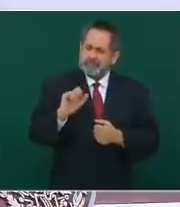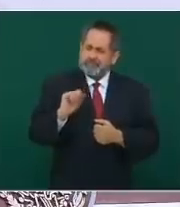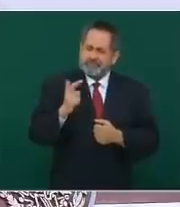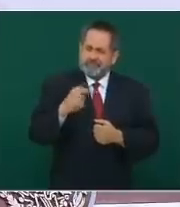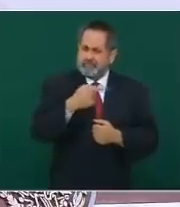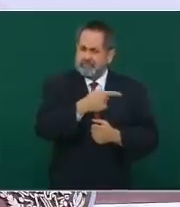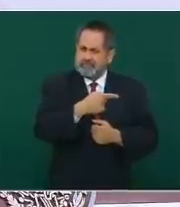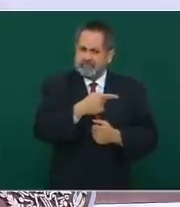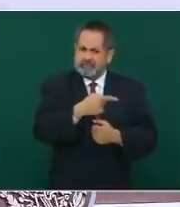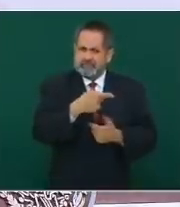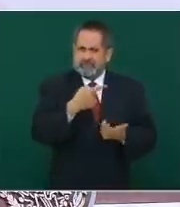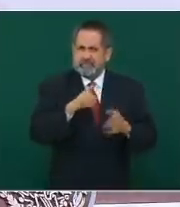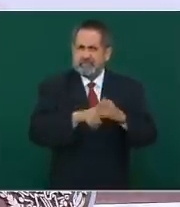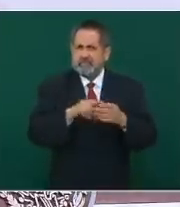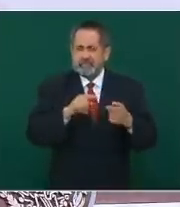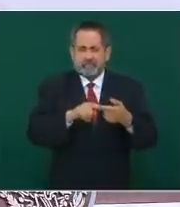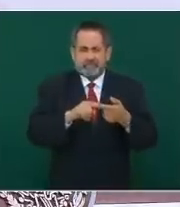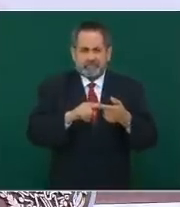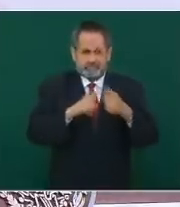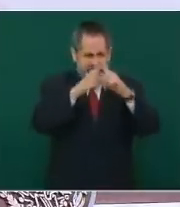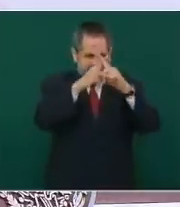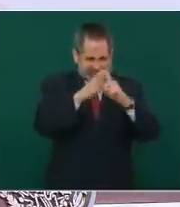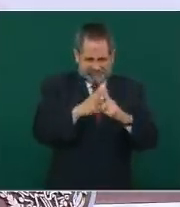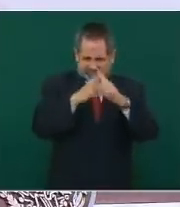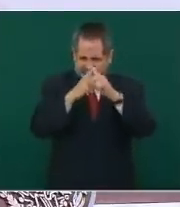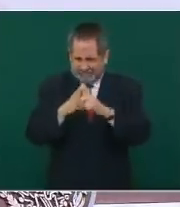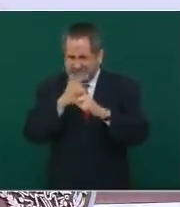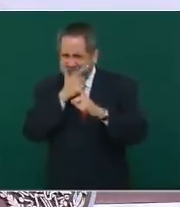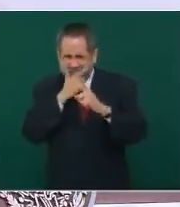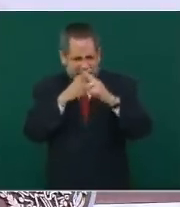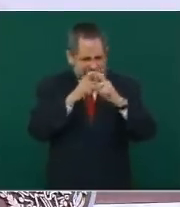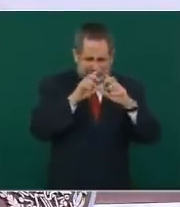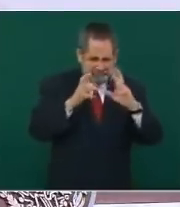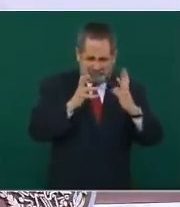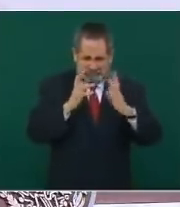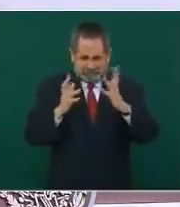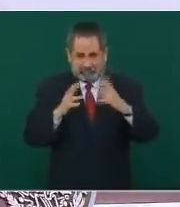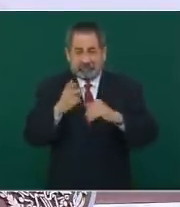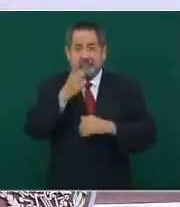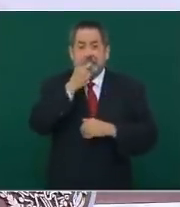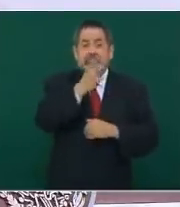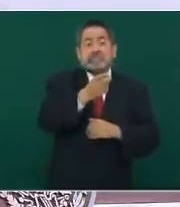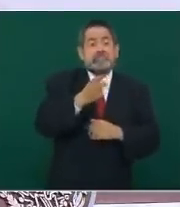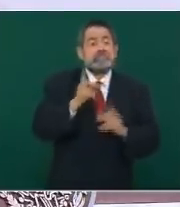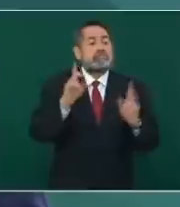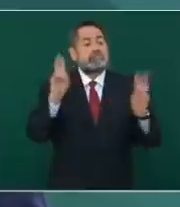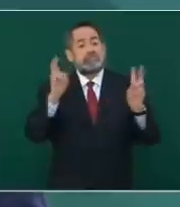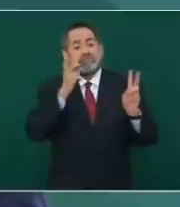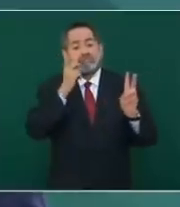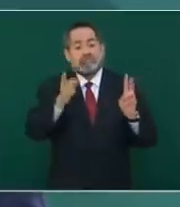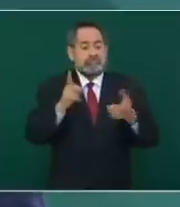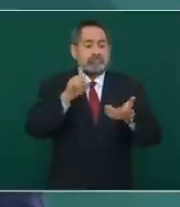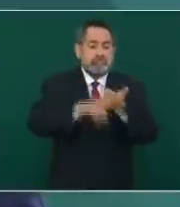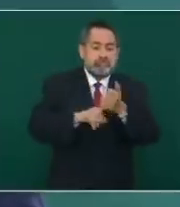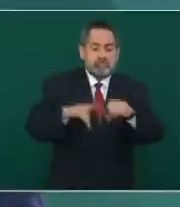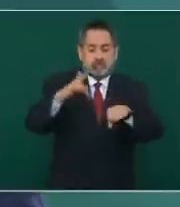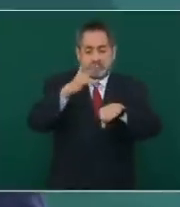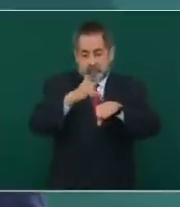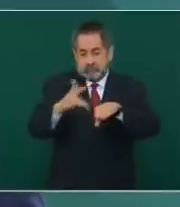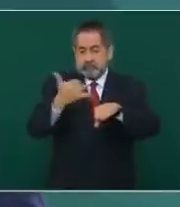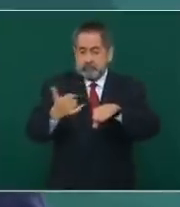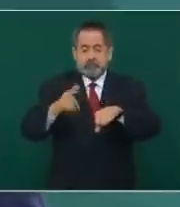que está todo en chino y en inglés, que dice tener queso y pollo